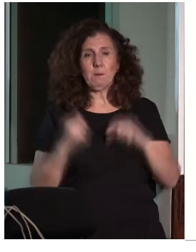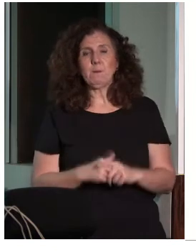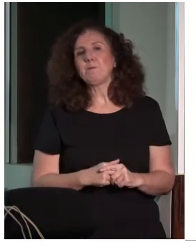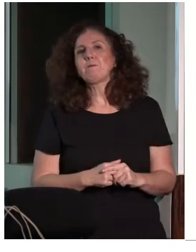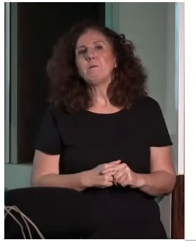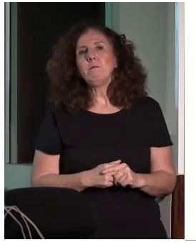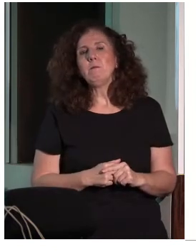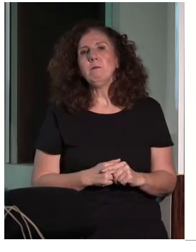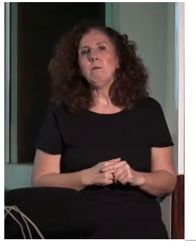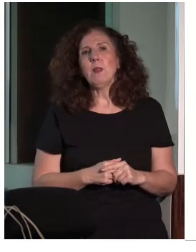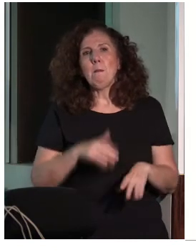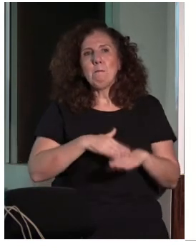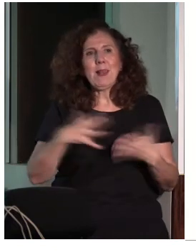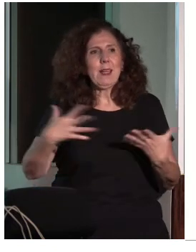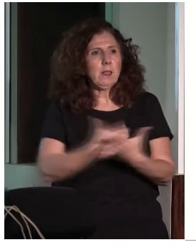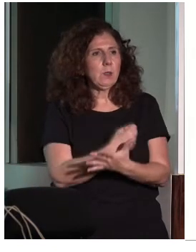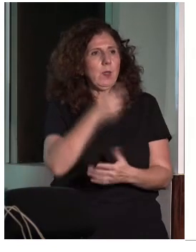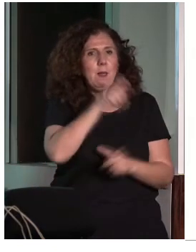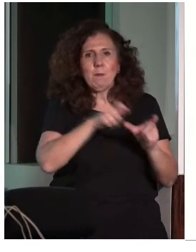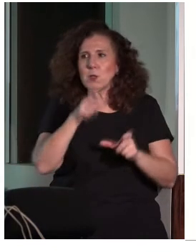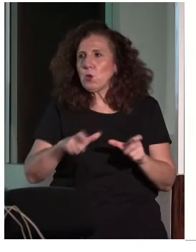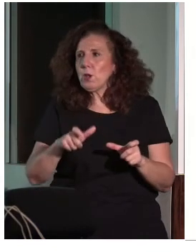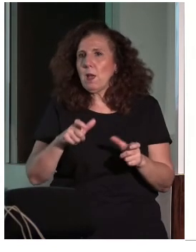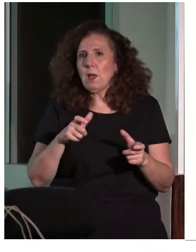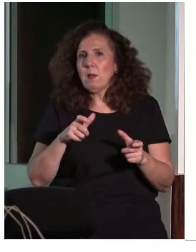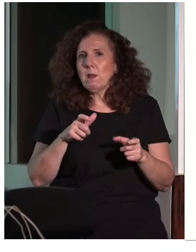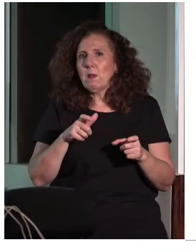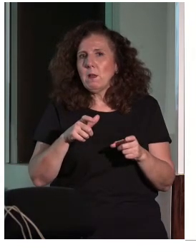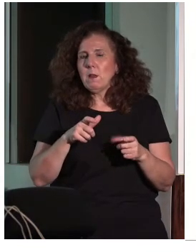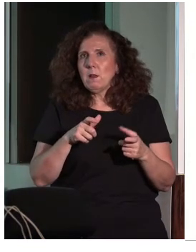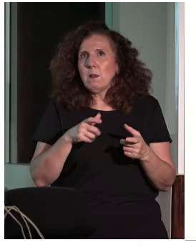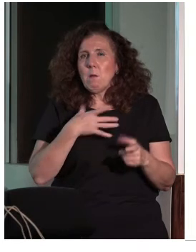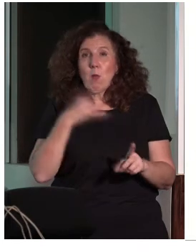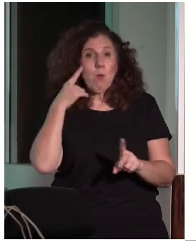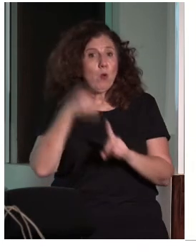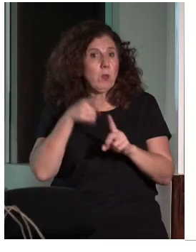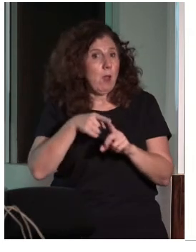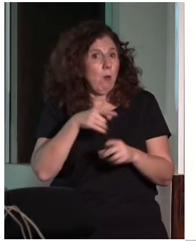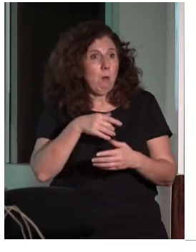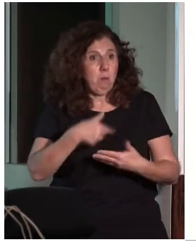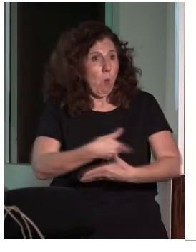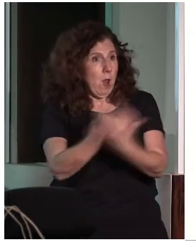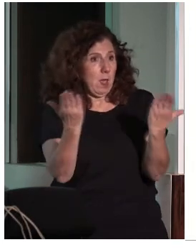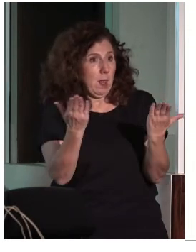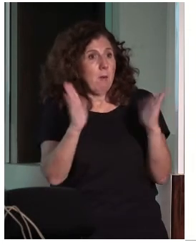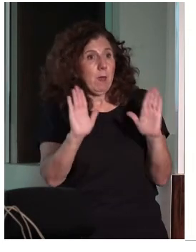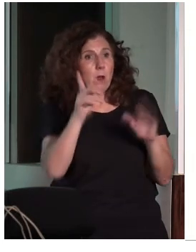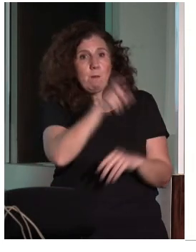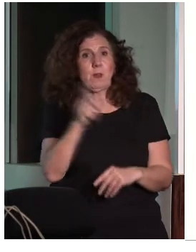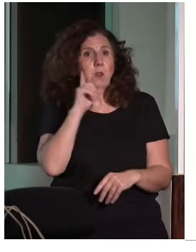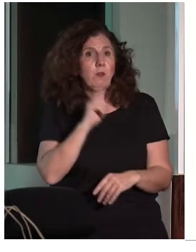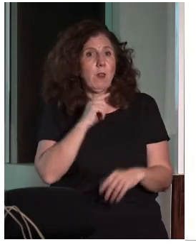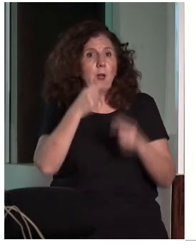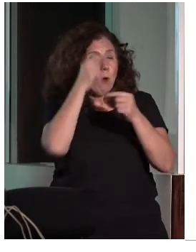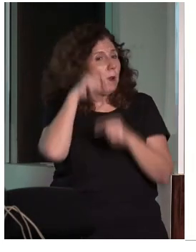que hace que todas las personas…, bueno, se puede usar por cualquier persona, pero, bueno, las personas sordas que llevan prótesis